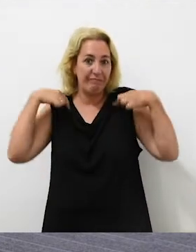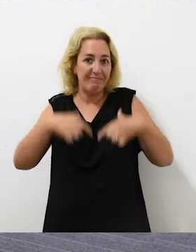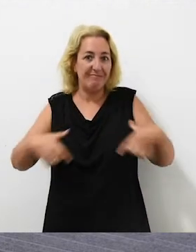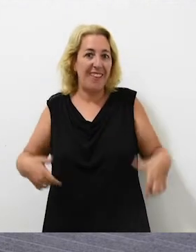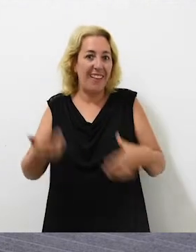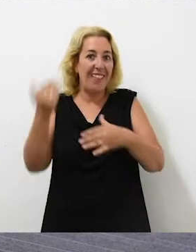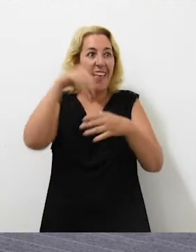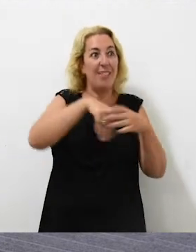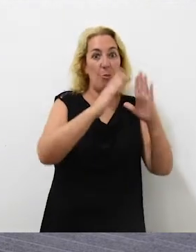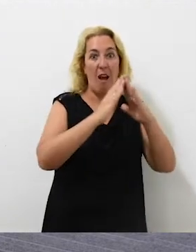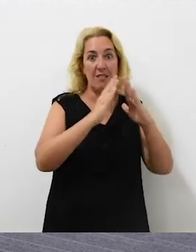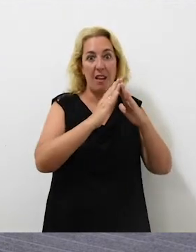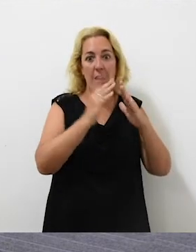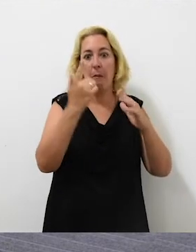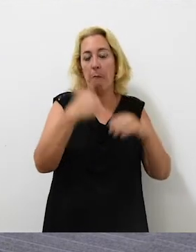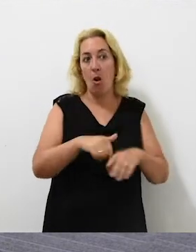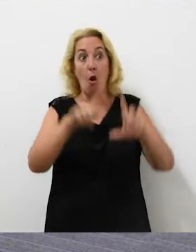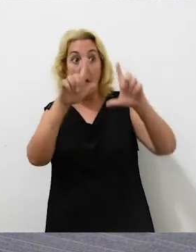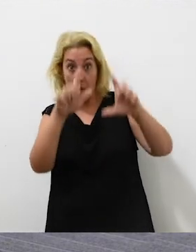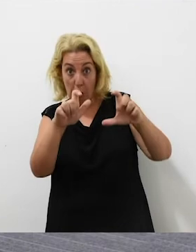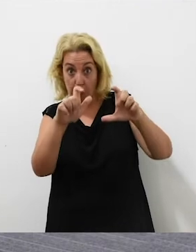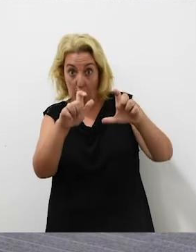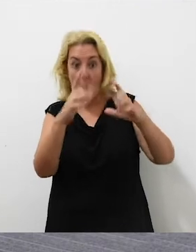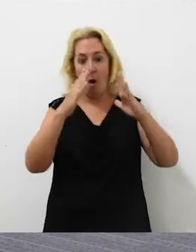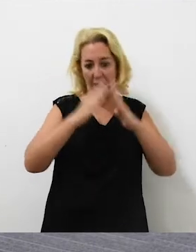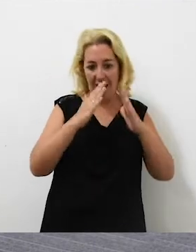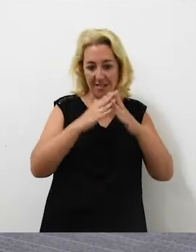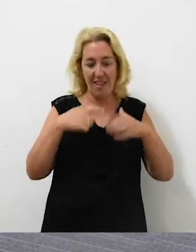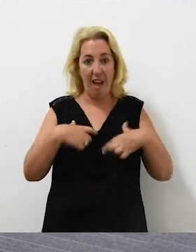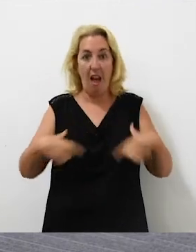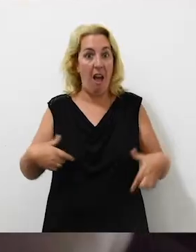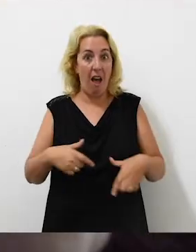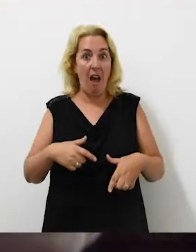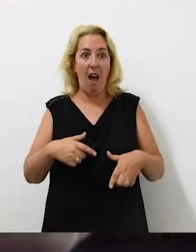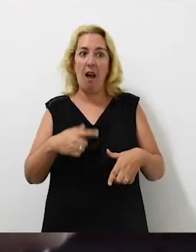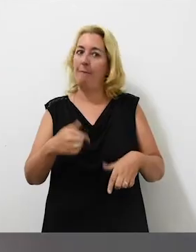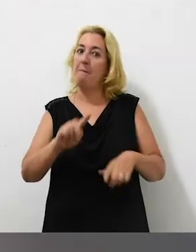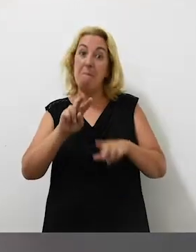sacas una foto en ropa interior que tapa exactamente lo mismo, es lo mismo y te juzgan.